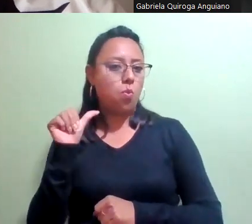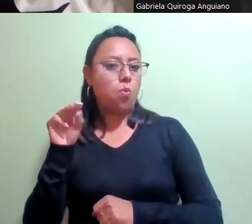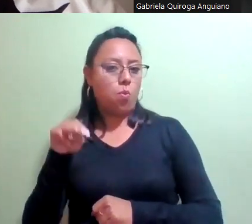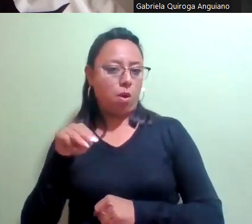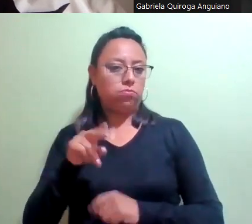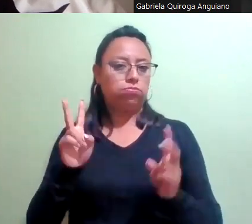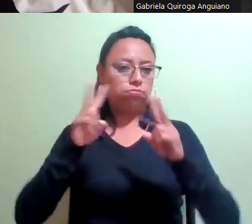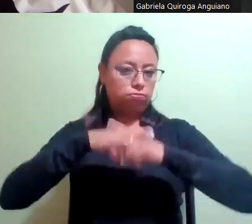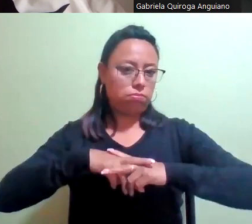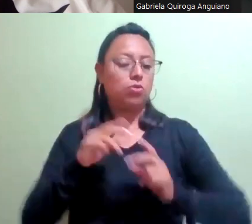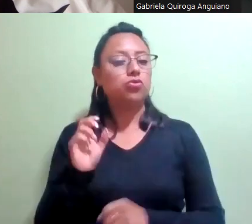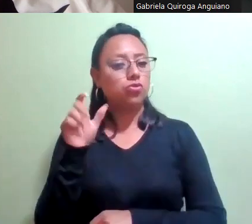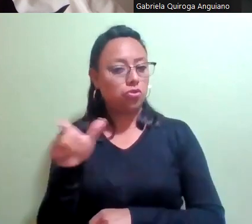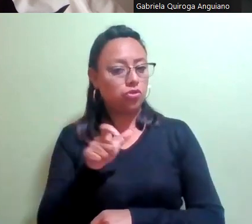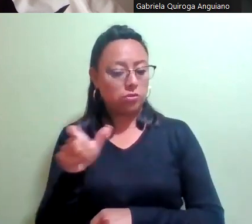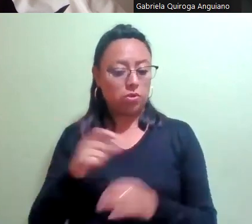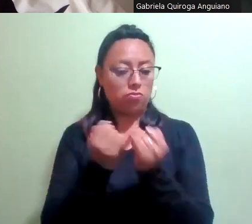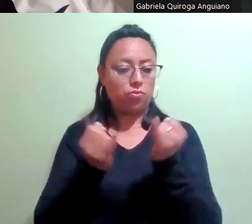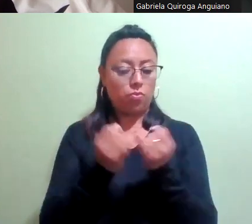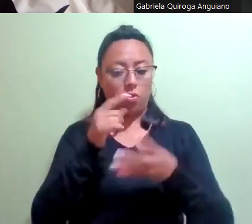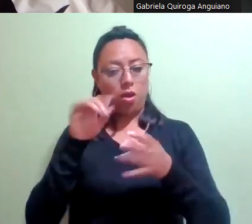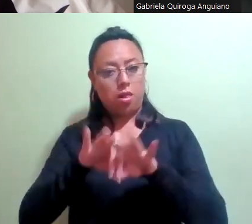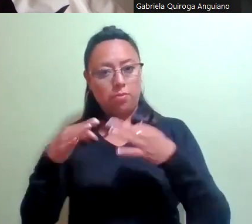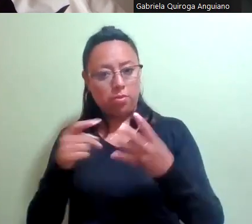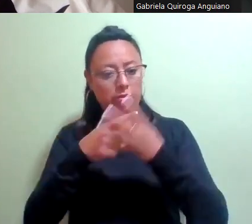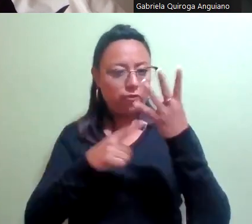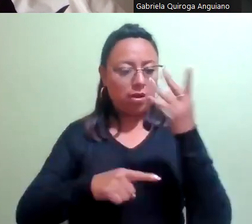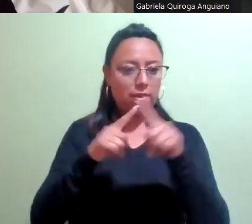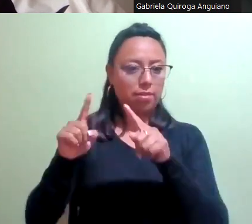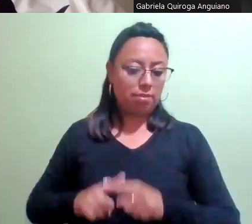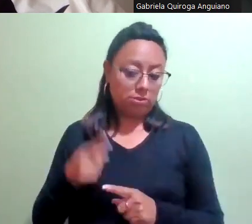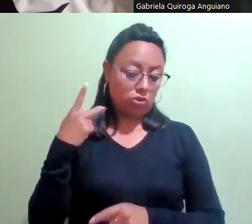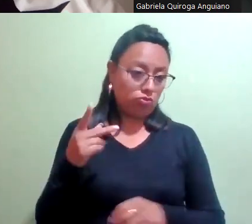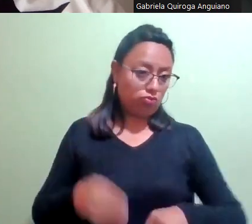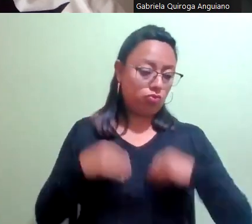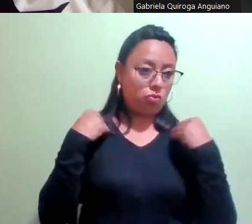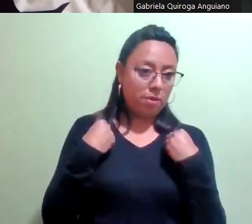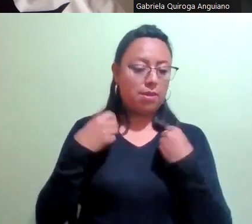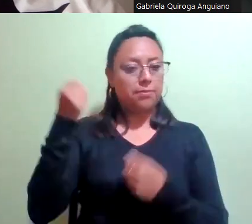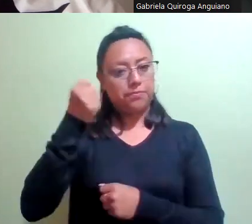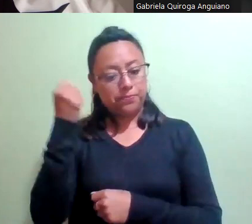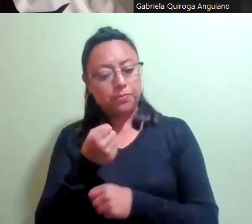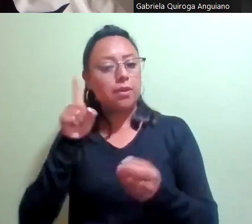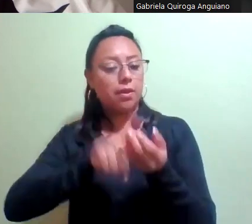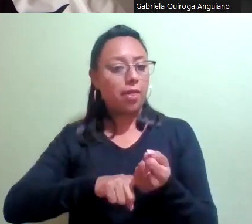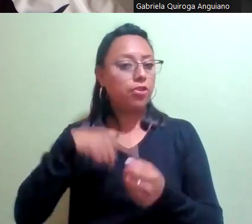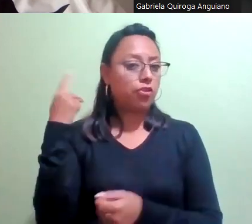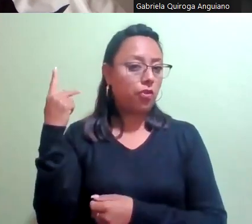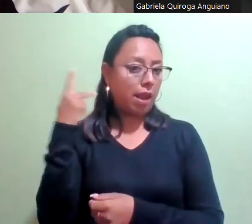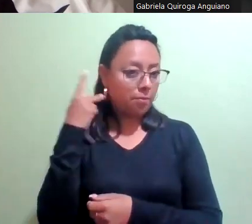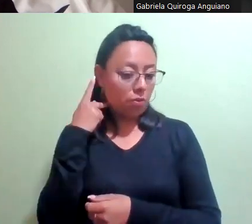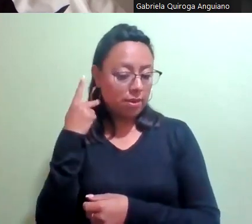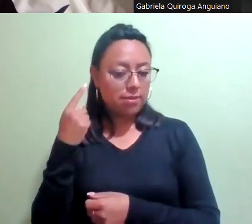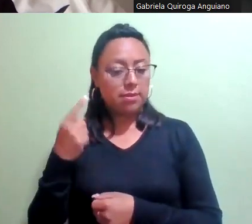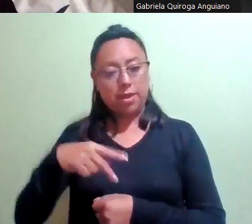Cuenta con diversas participaciones en publicaciones realizadas a lo largo de su vida, tanto académica como sindical, y en la política mexicana, en las que